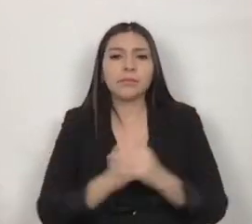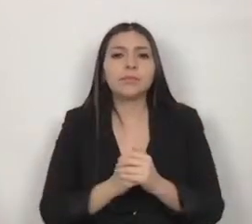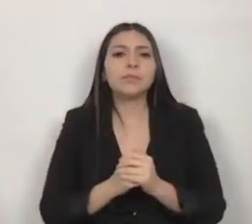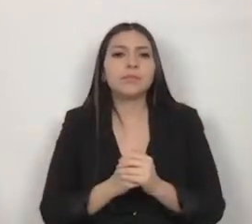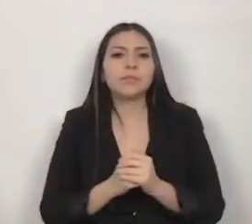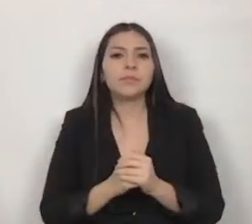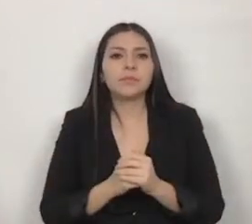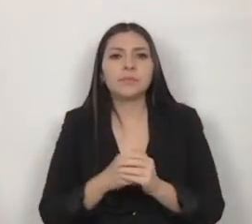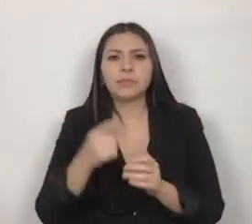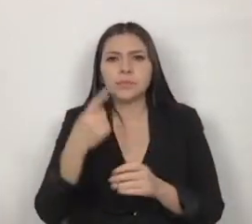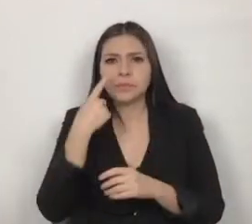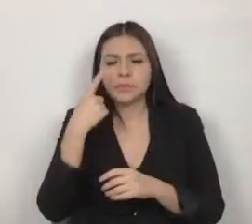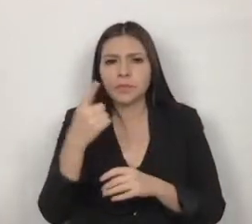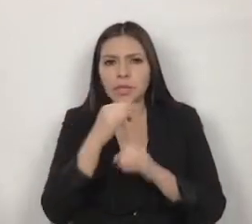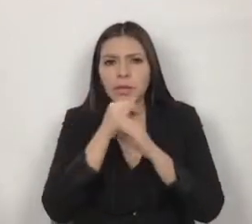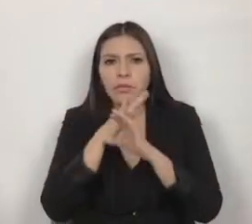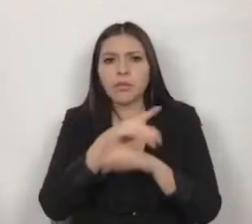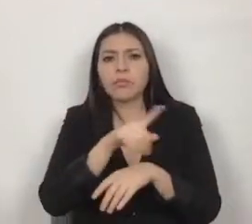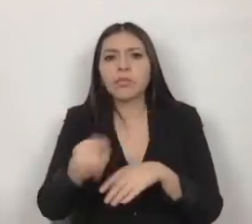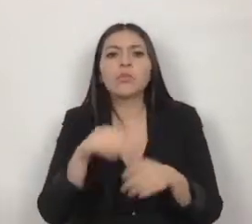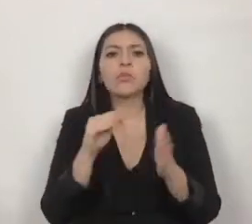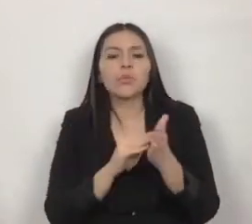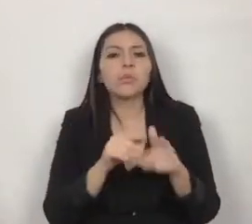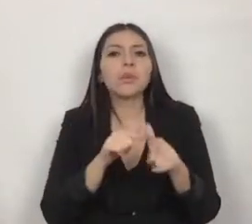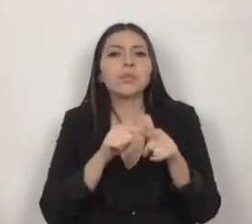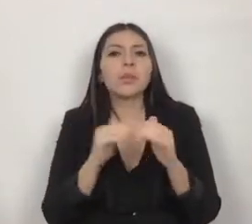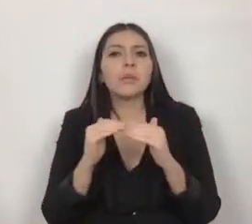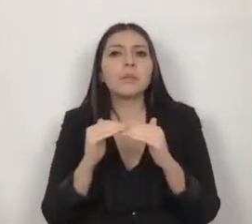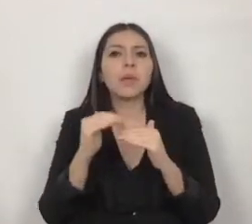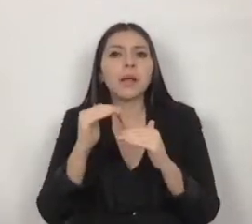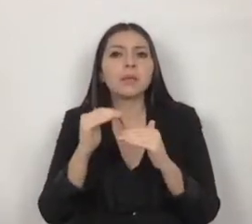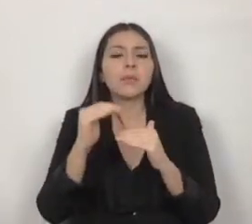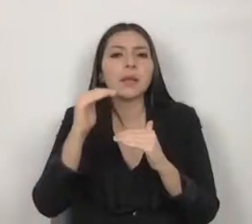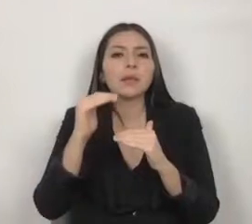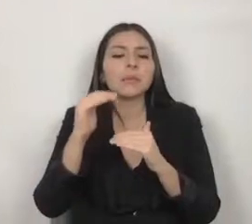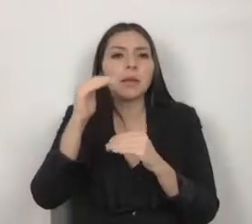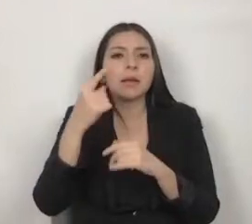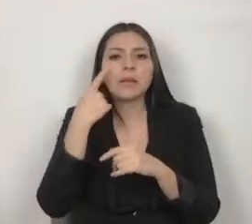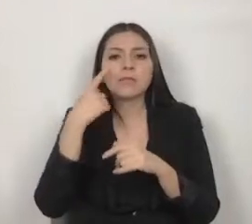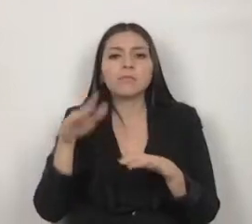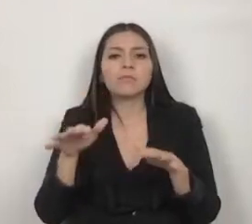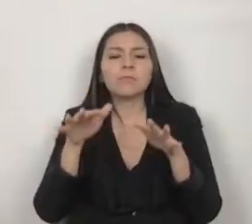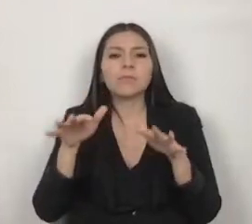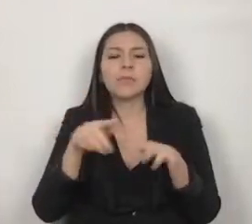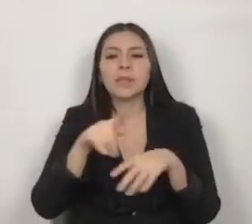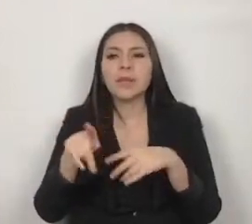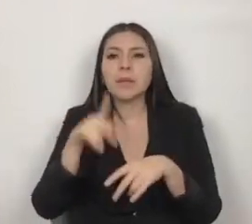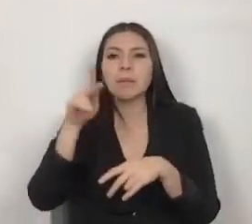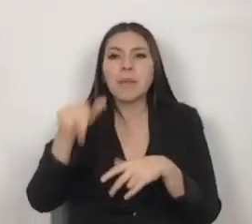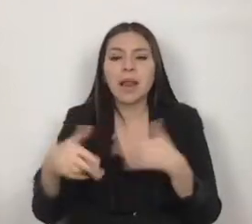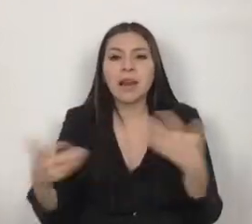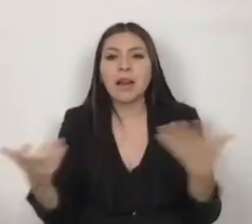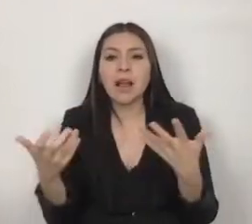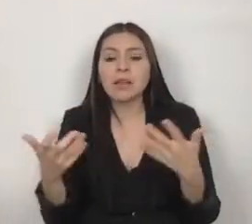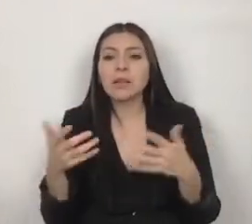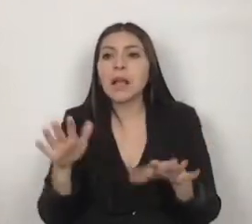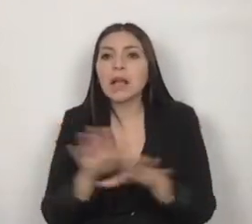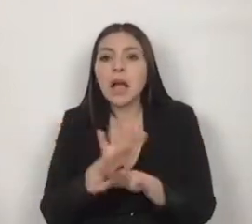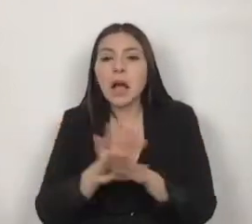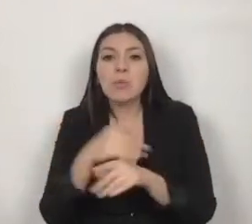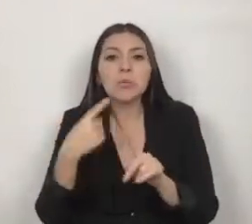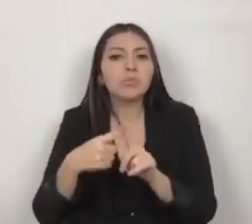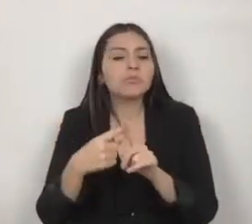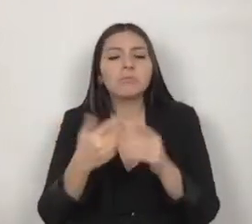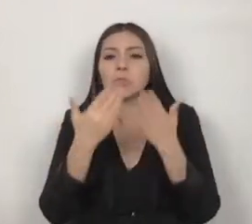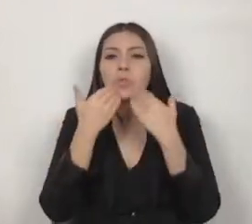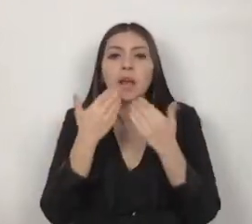los números, estos siguen aumentando, lo cual refleja que las estrategias emprendidas no han dado resultados esperados y es por eso que